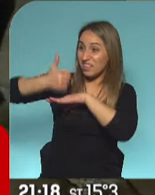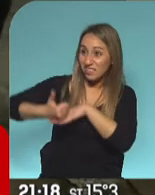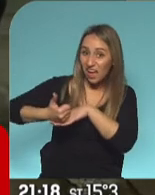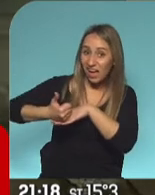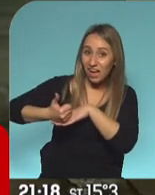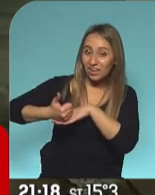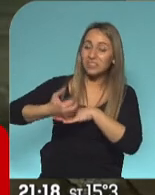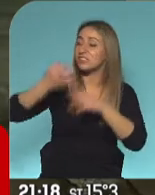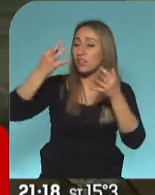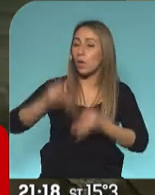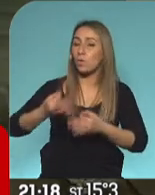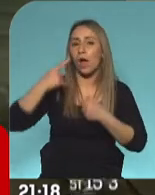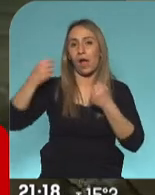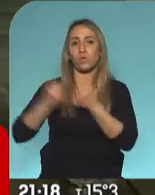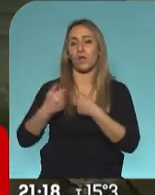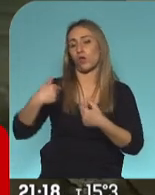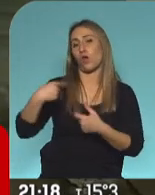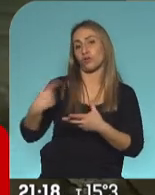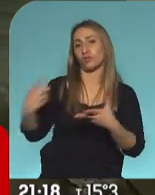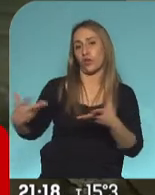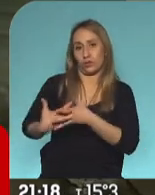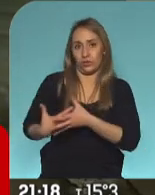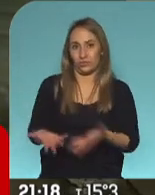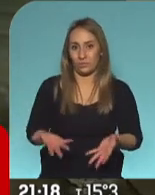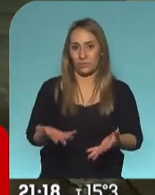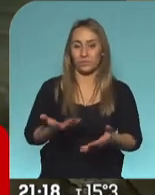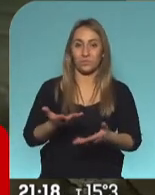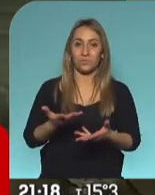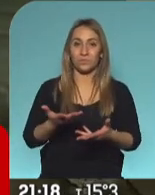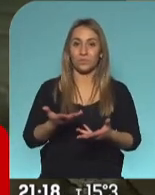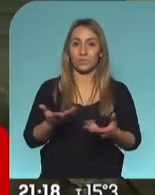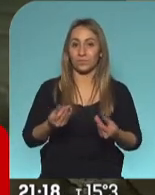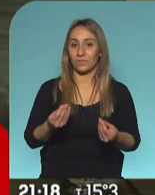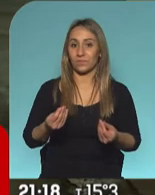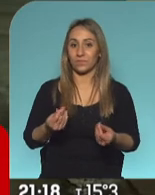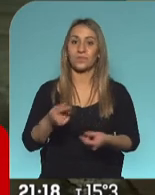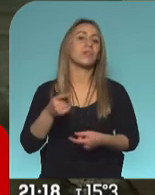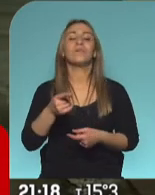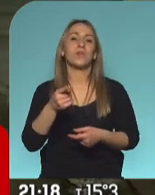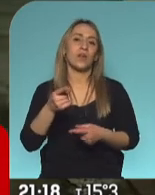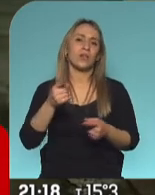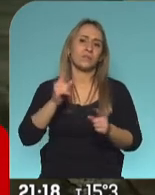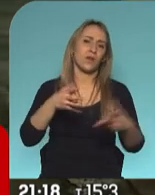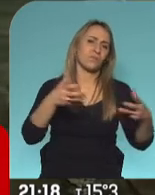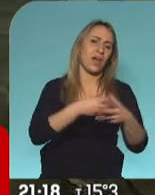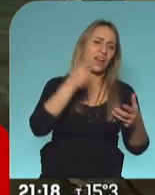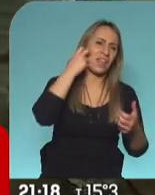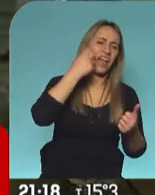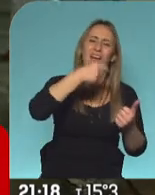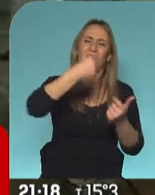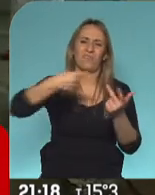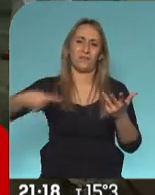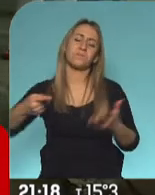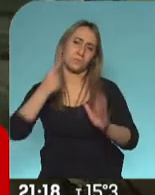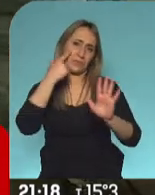esta posición, me parece que hasta es ofensivo, realmente lo que ha hecho esta gente del PRO, de Cambiemos, los radicales, mire, yo vengo de